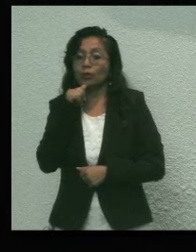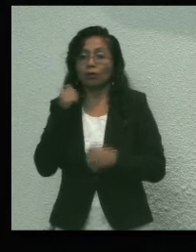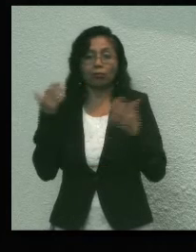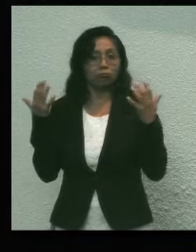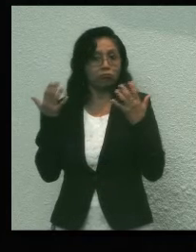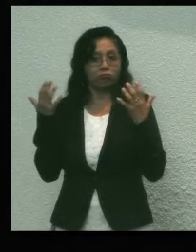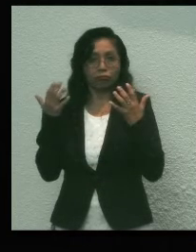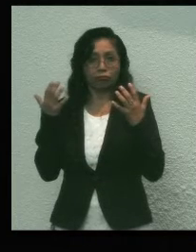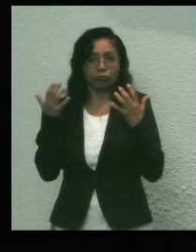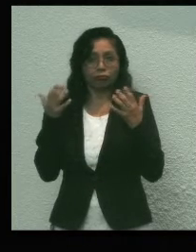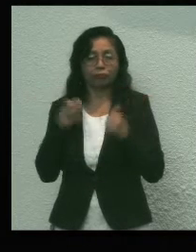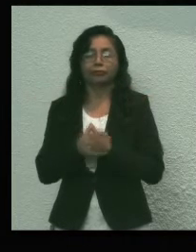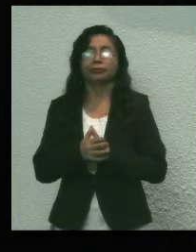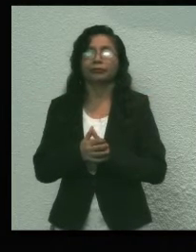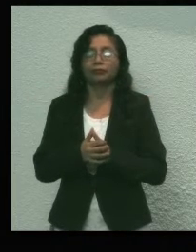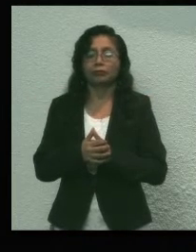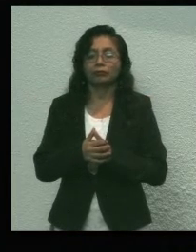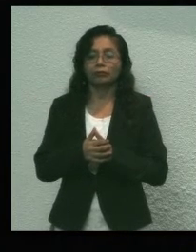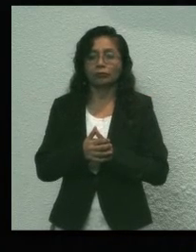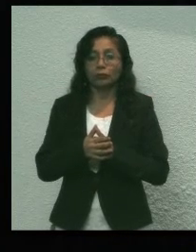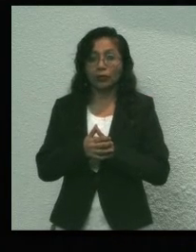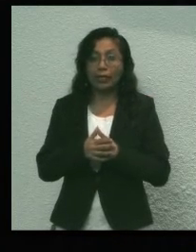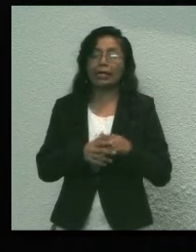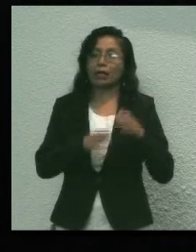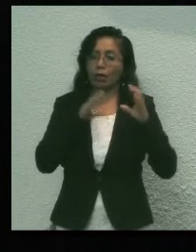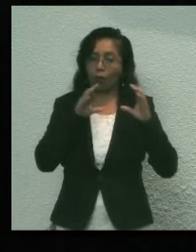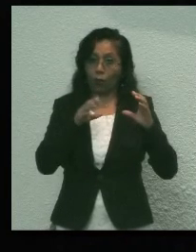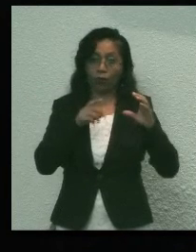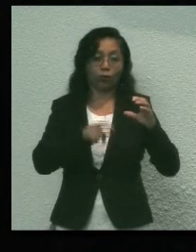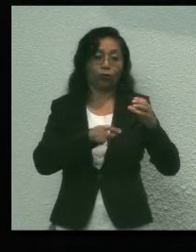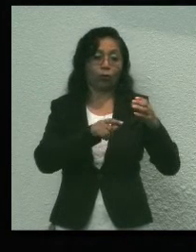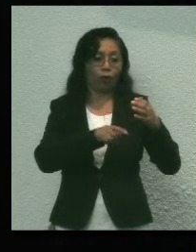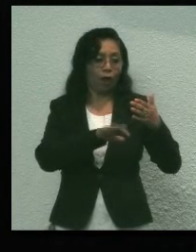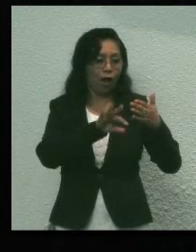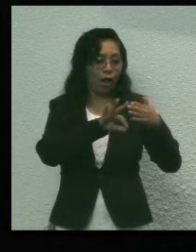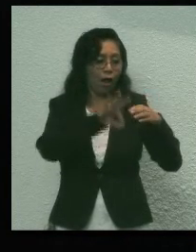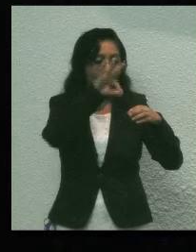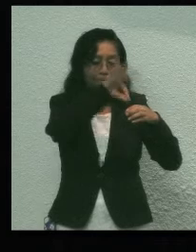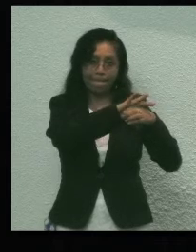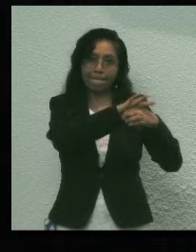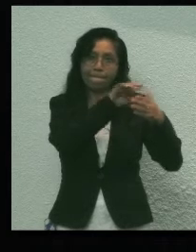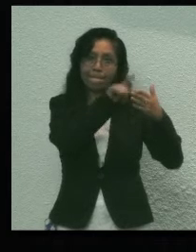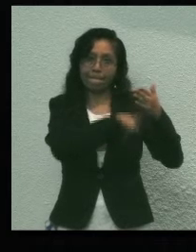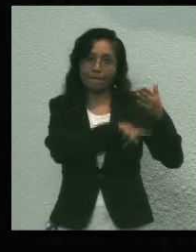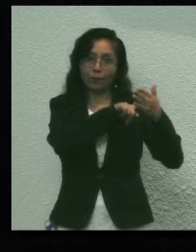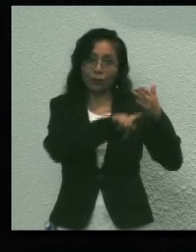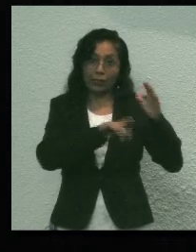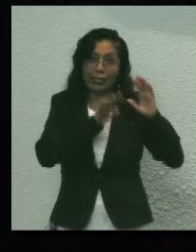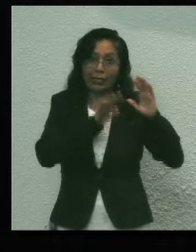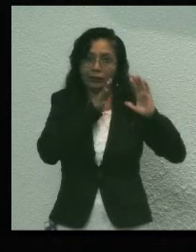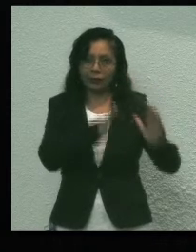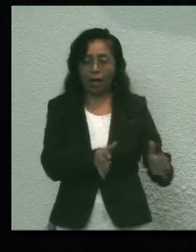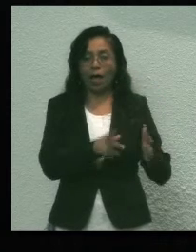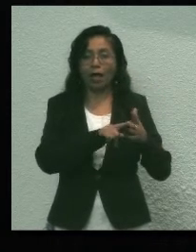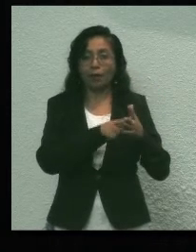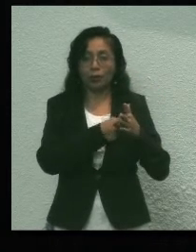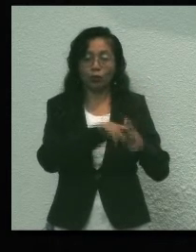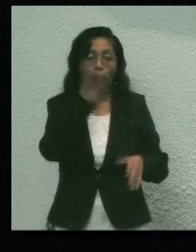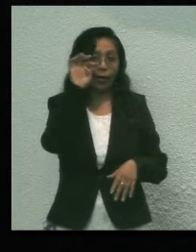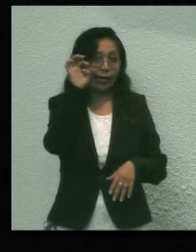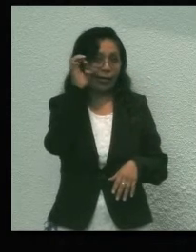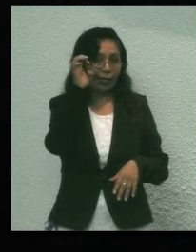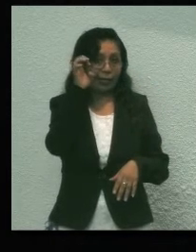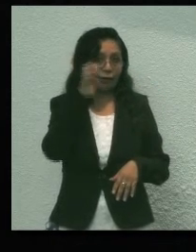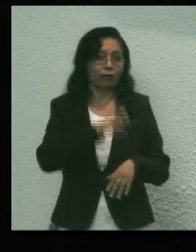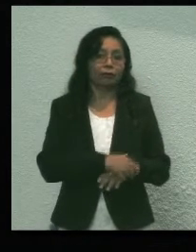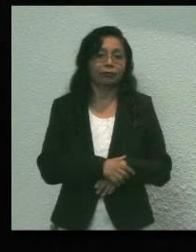De cara al proceso electoral federal que ha iniciado y el local que iniciará en enero próximo,